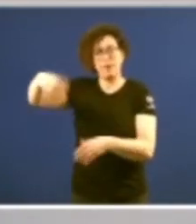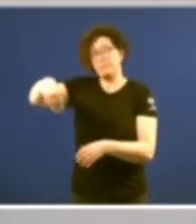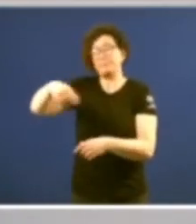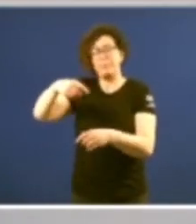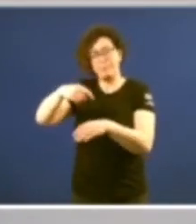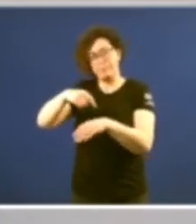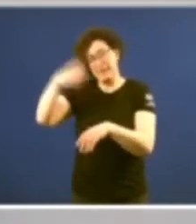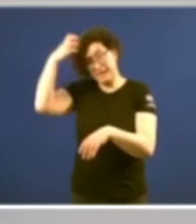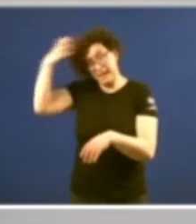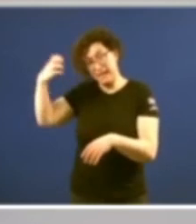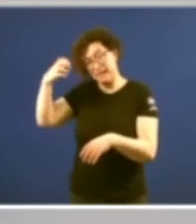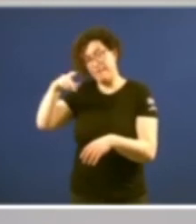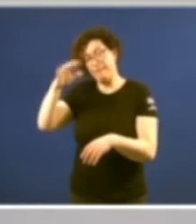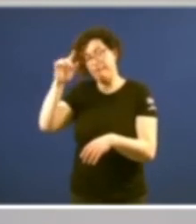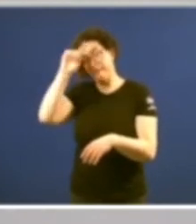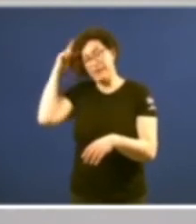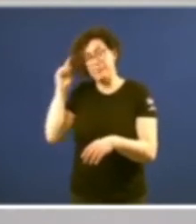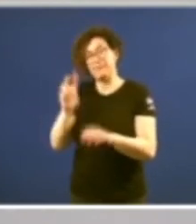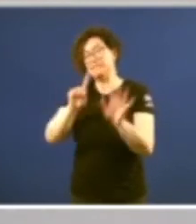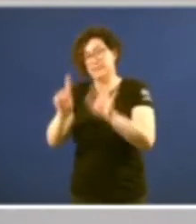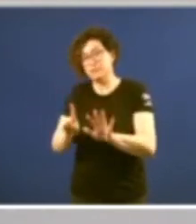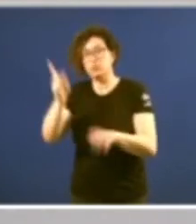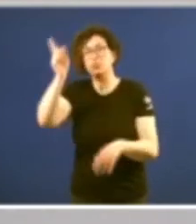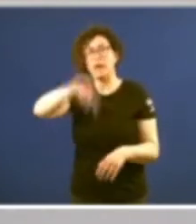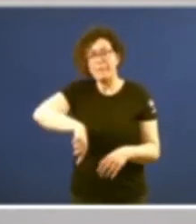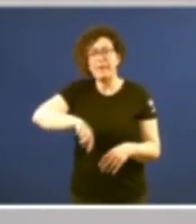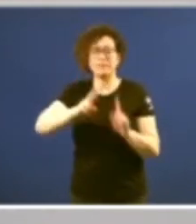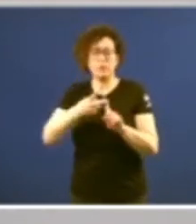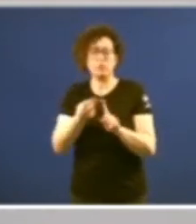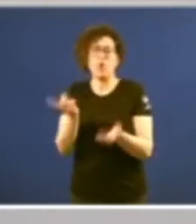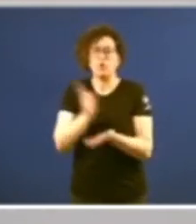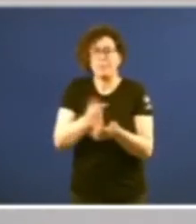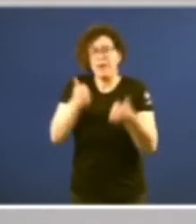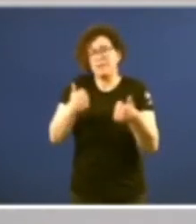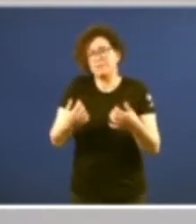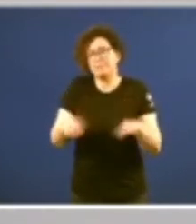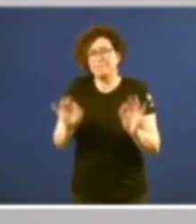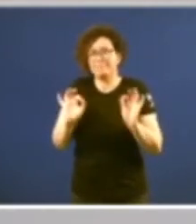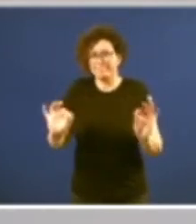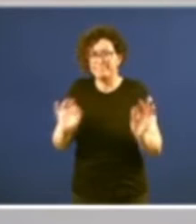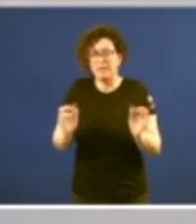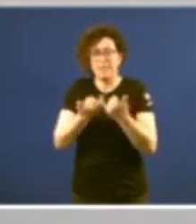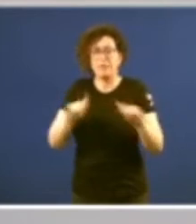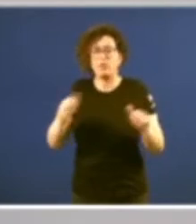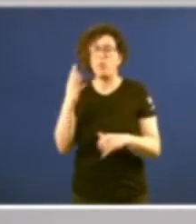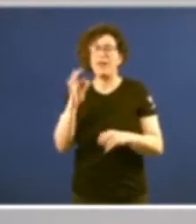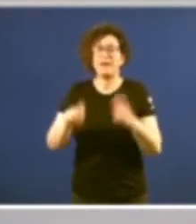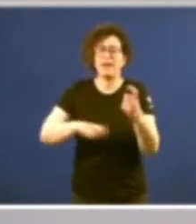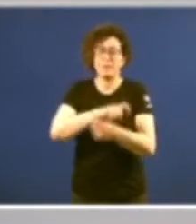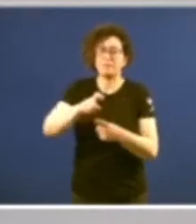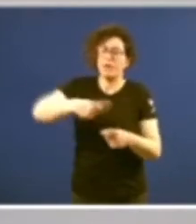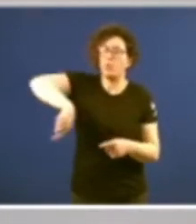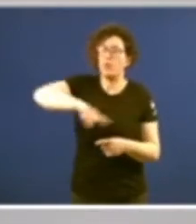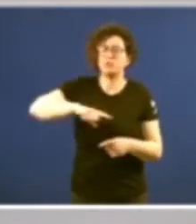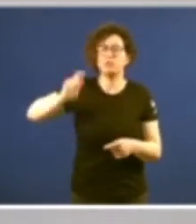Felipe VI. En segundo lugar, de maneira máis limitada, obviamente, á celebración del 40 aniversario do noso